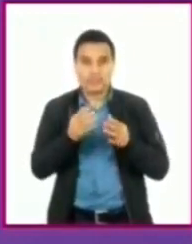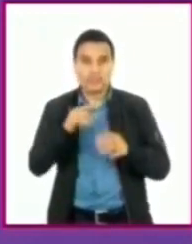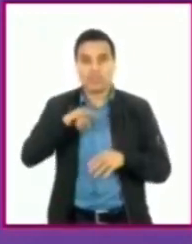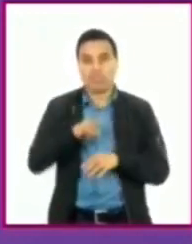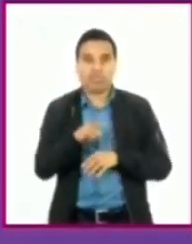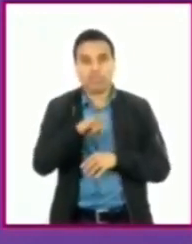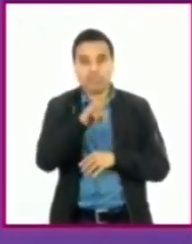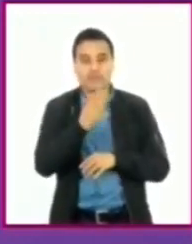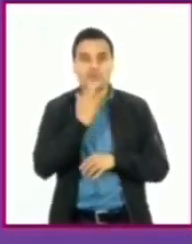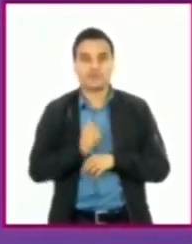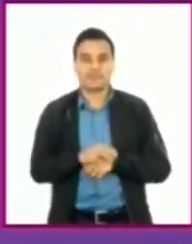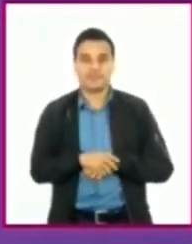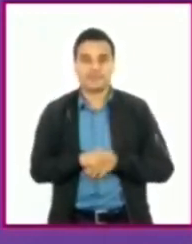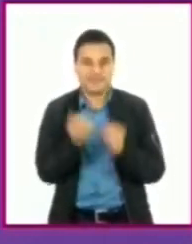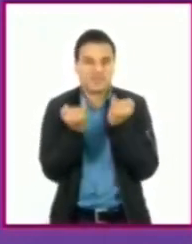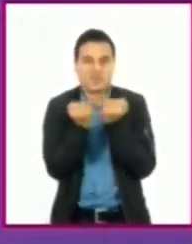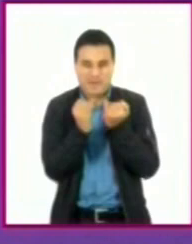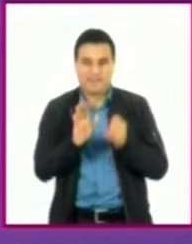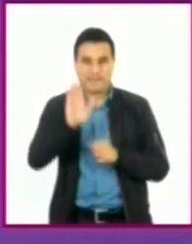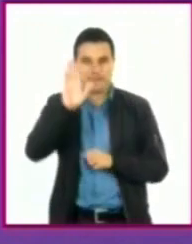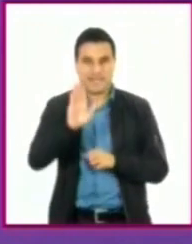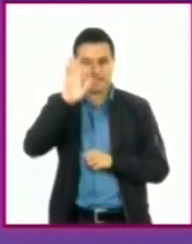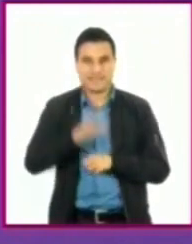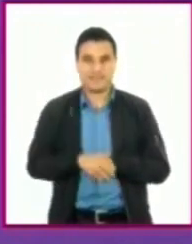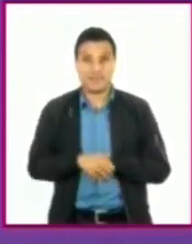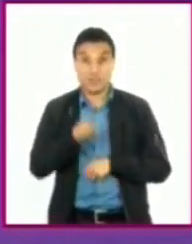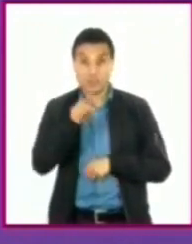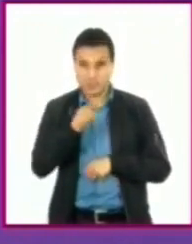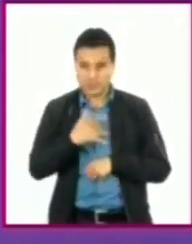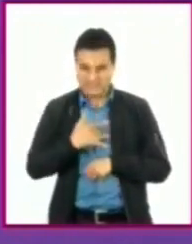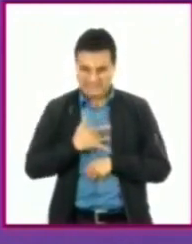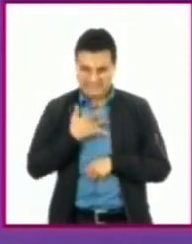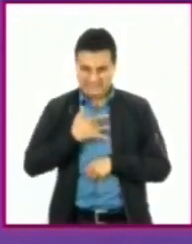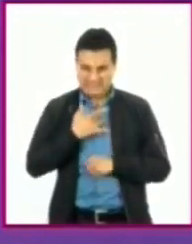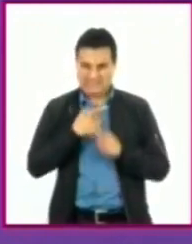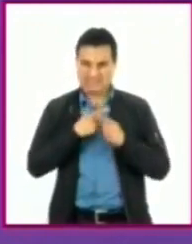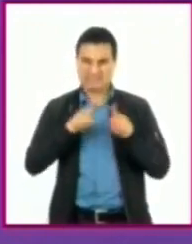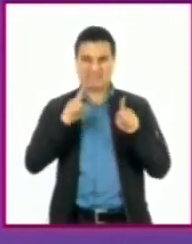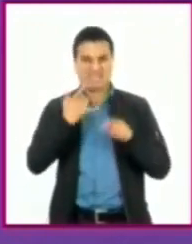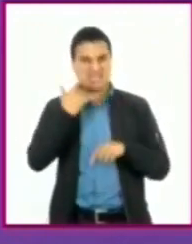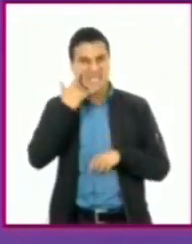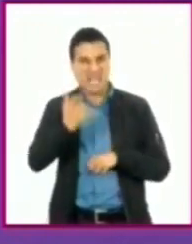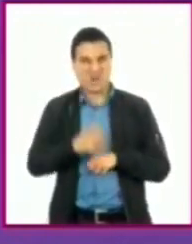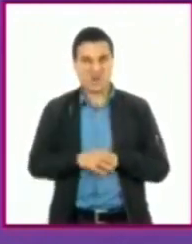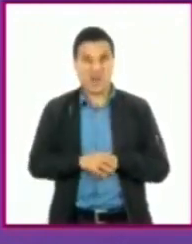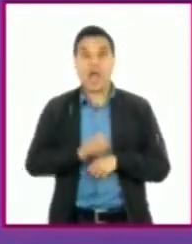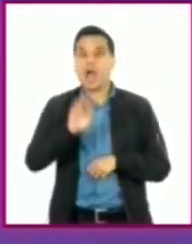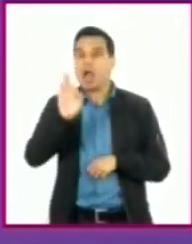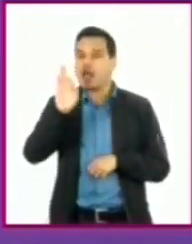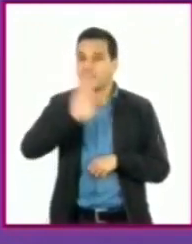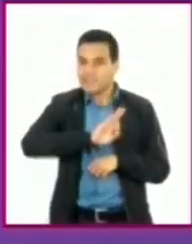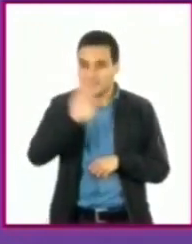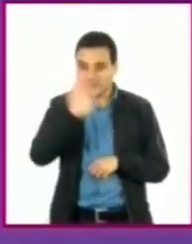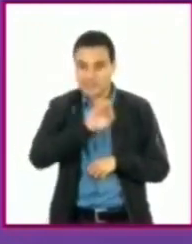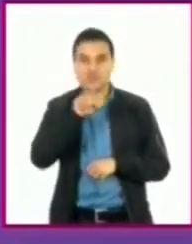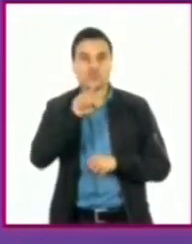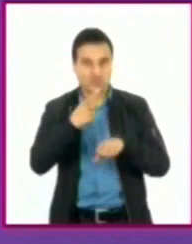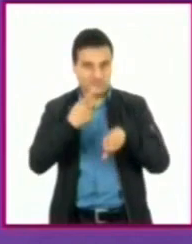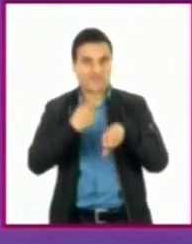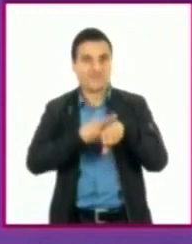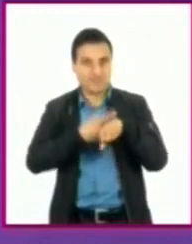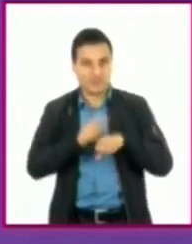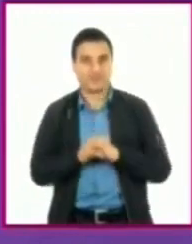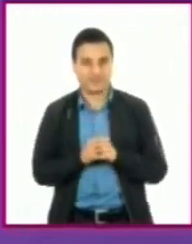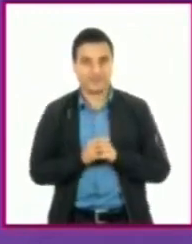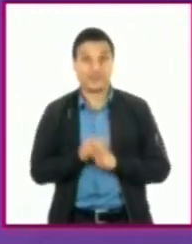Si te sientes diferente a como te sientes siempre, pon atención. Es posible que tengas alguna enfermedad